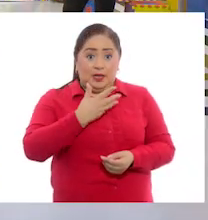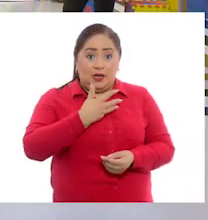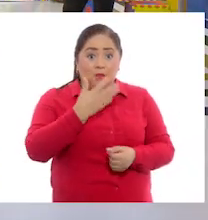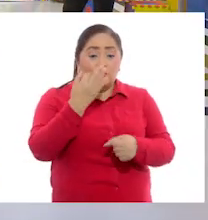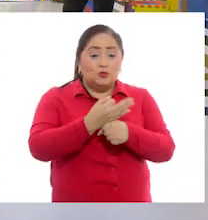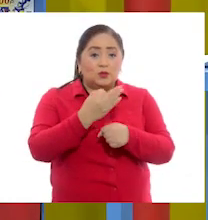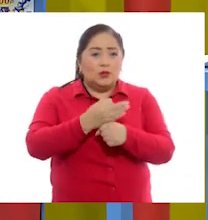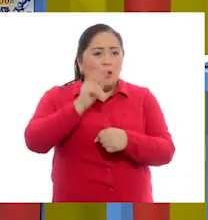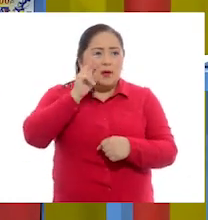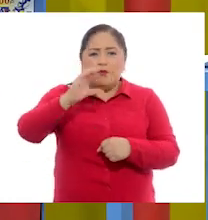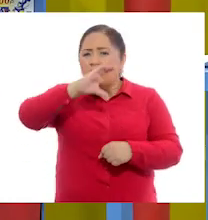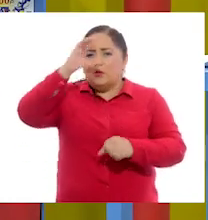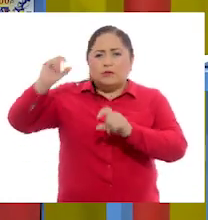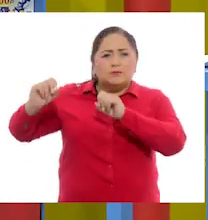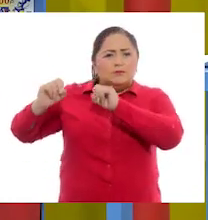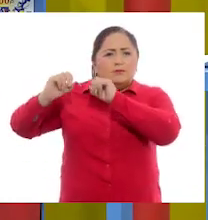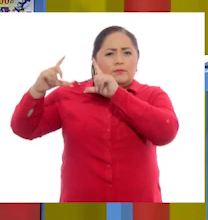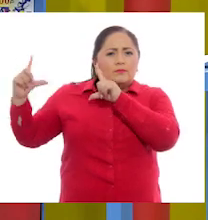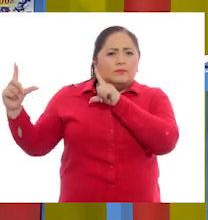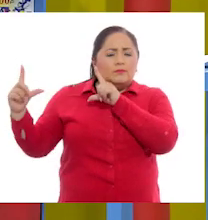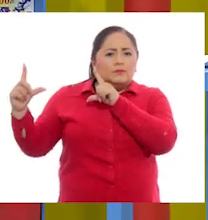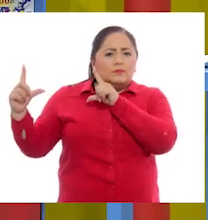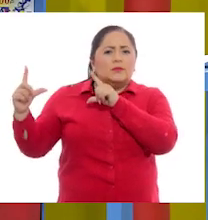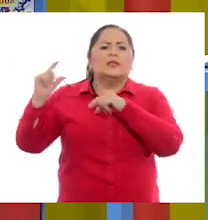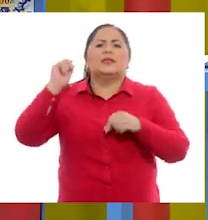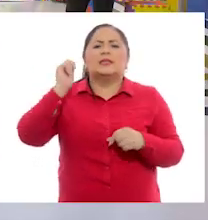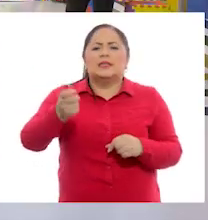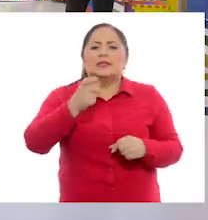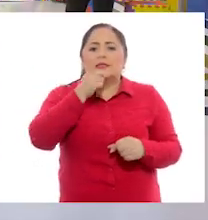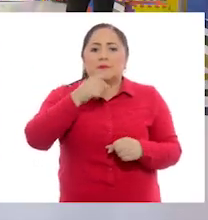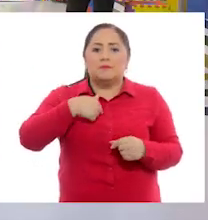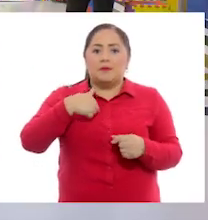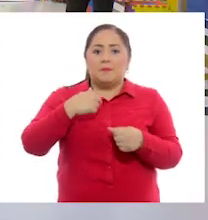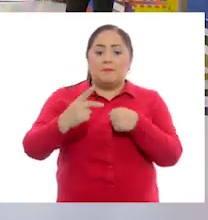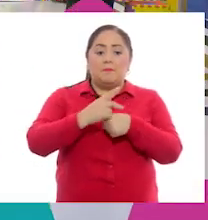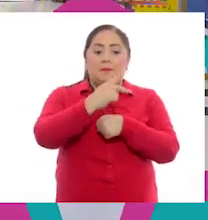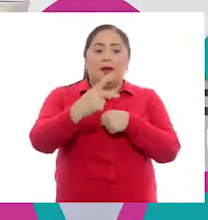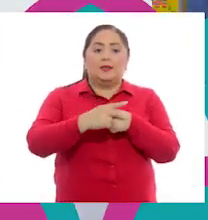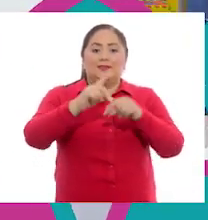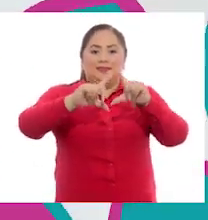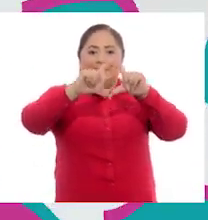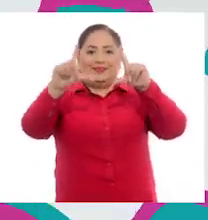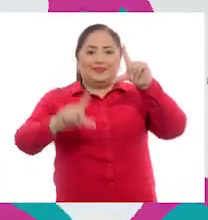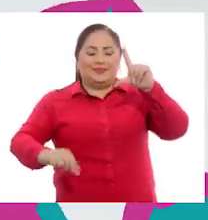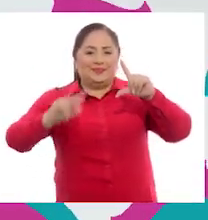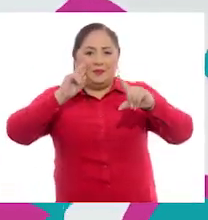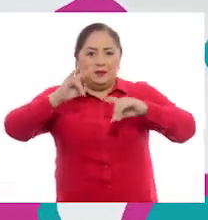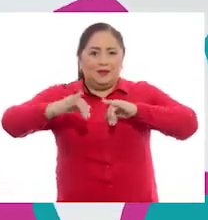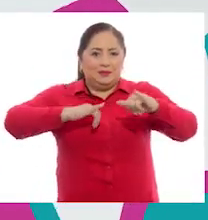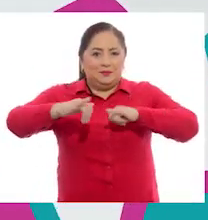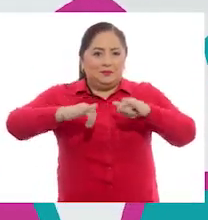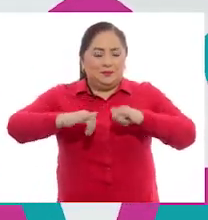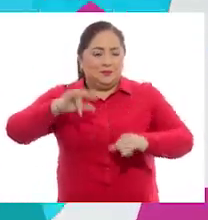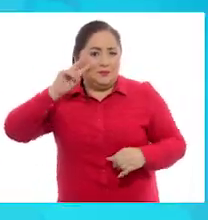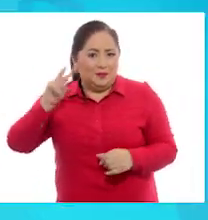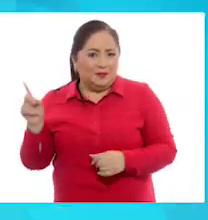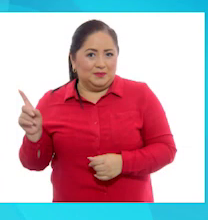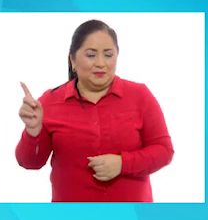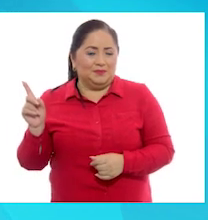en nuestra imagen una imagen que representa a nuestro país. Es la República Mexicana. Hay un mapa.